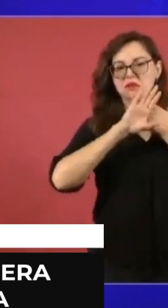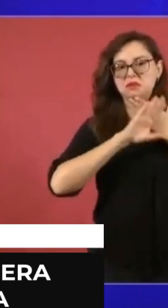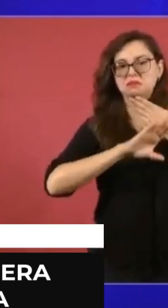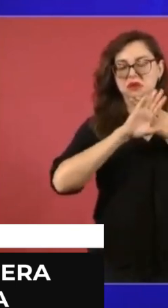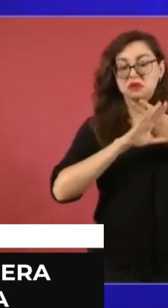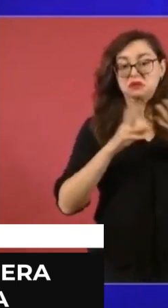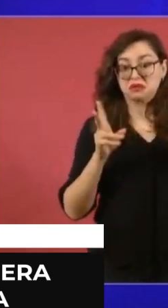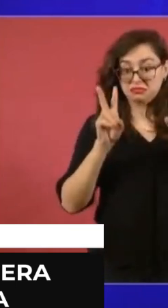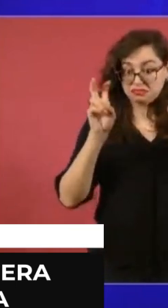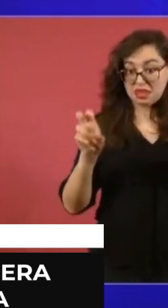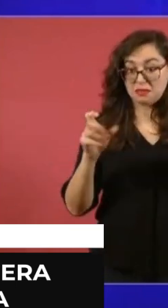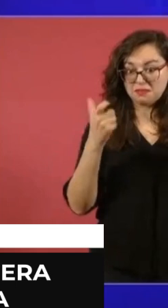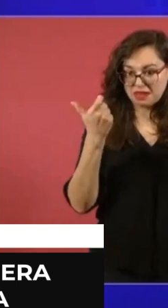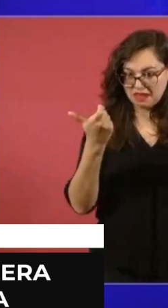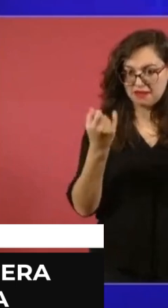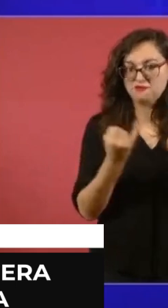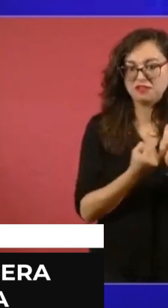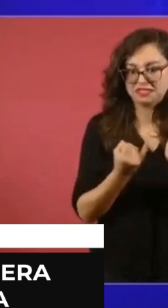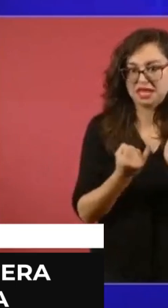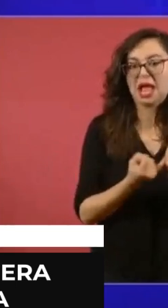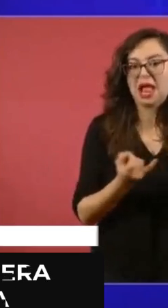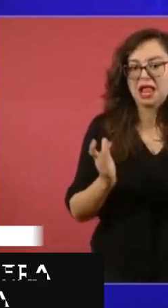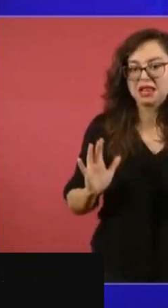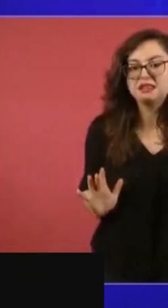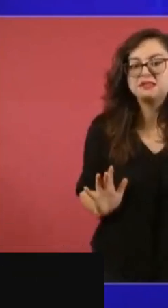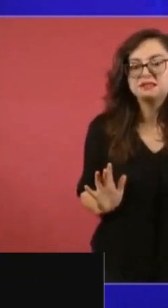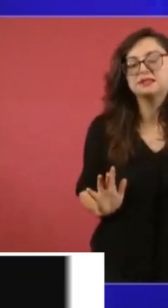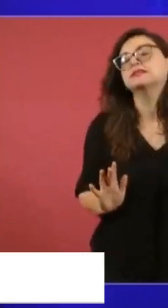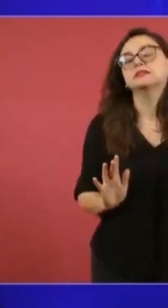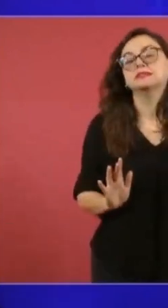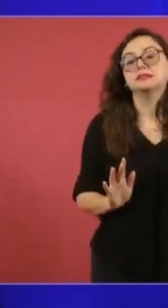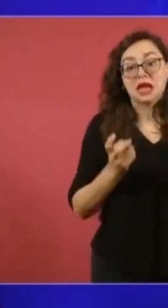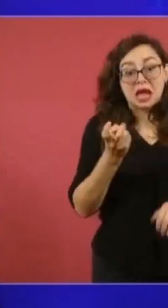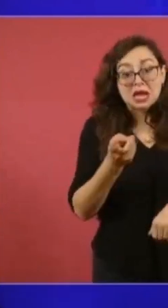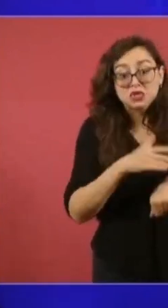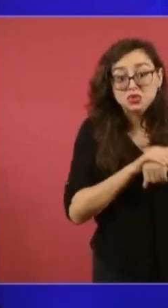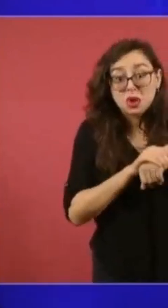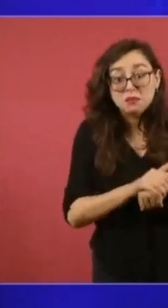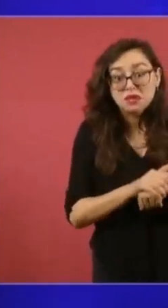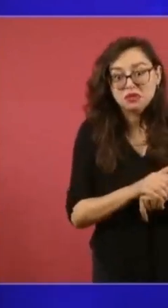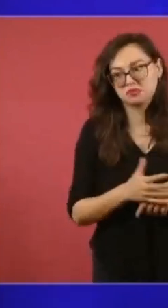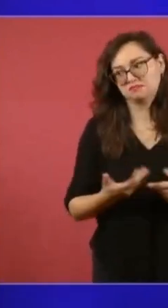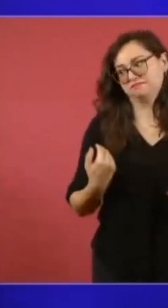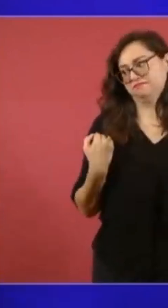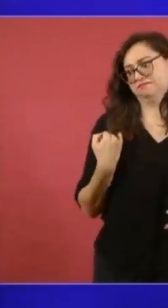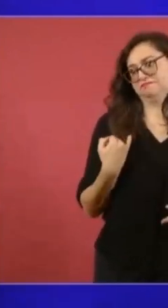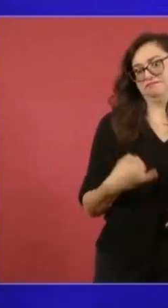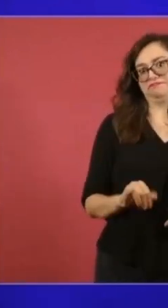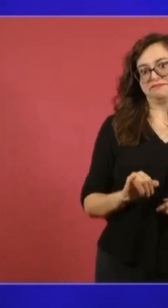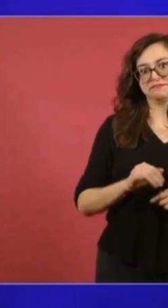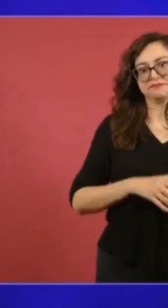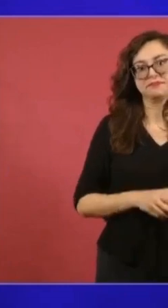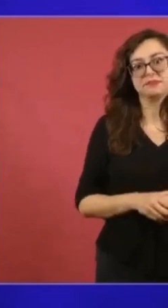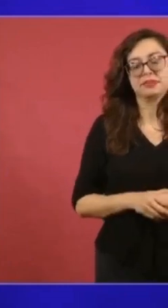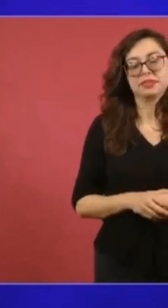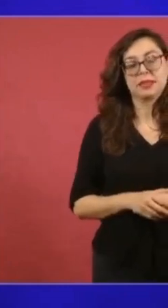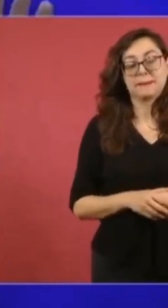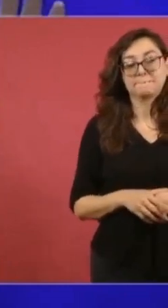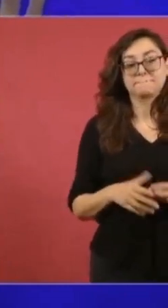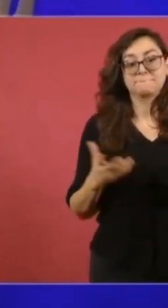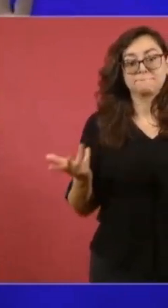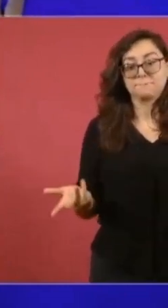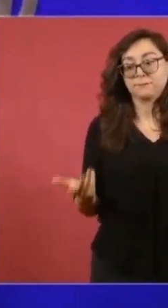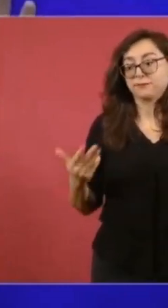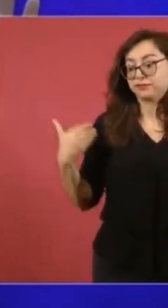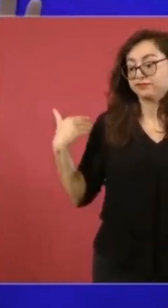fiscalmente. Usted sabe que eso ocurrió. Eso se le hace a un amigo, pues qué tipo de amistad. Y termina su sexenio y